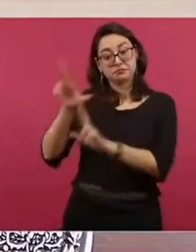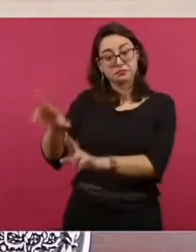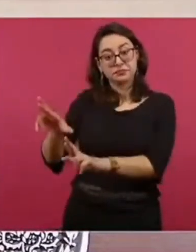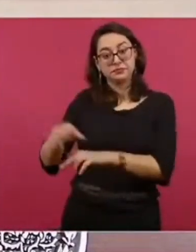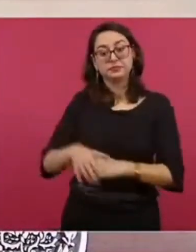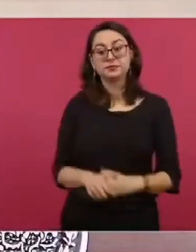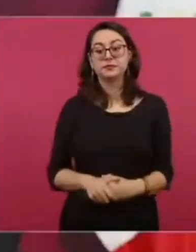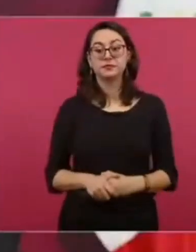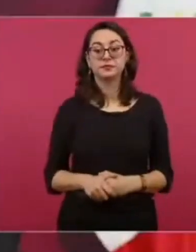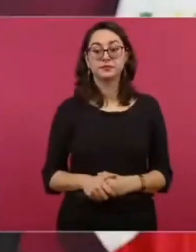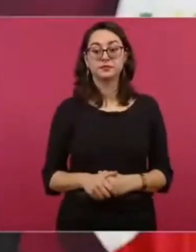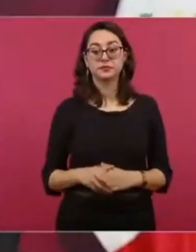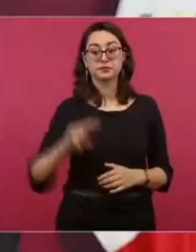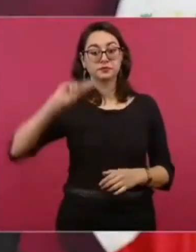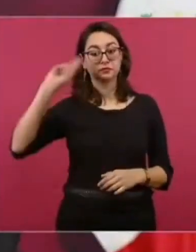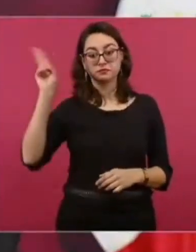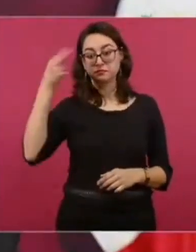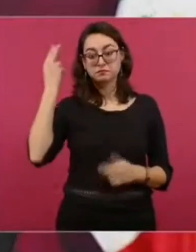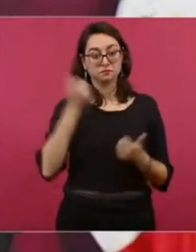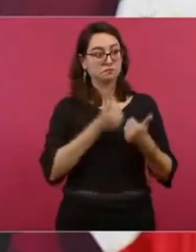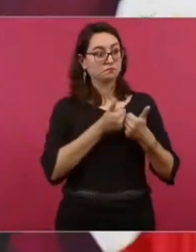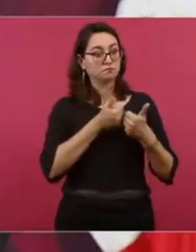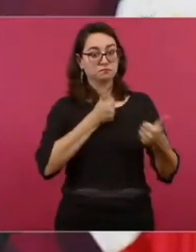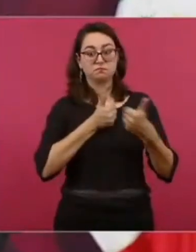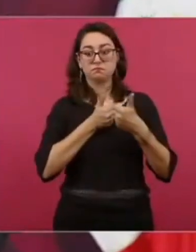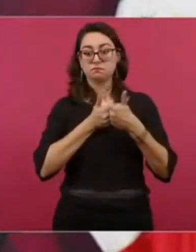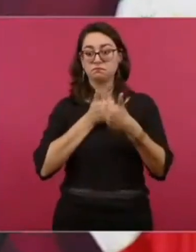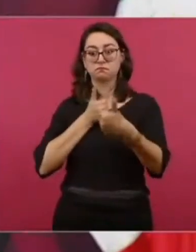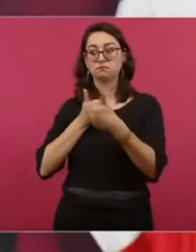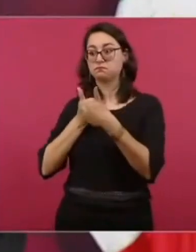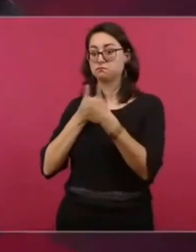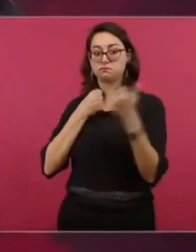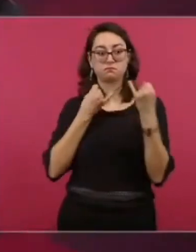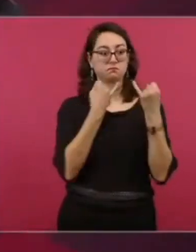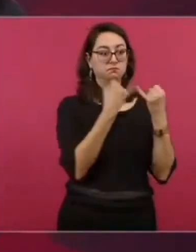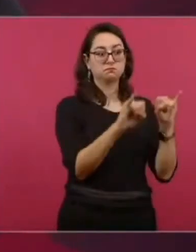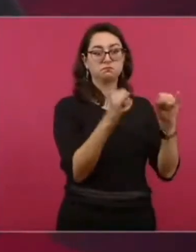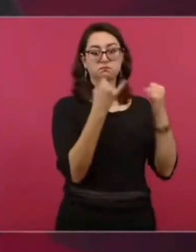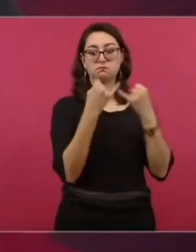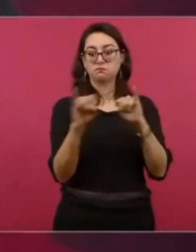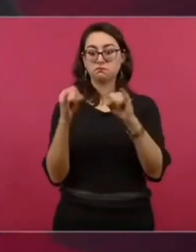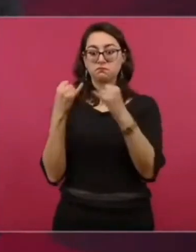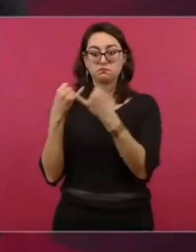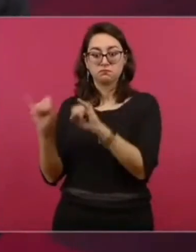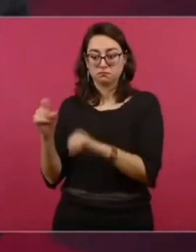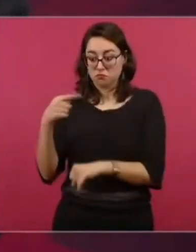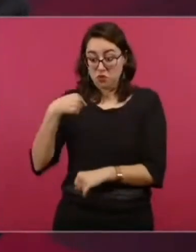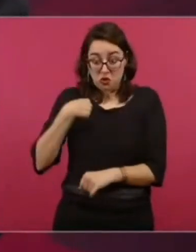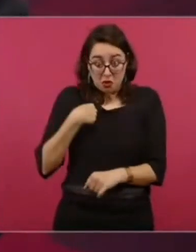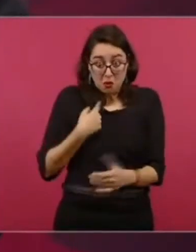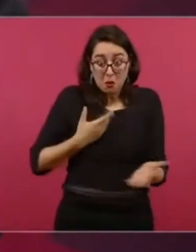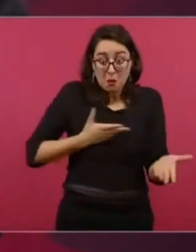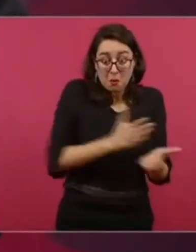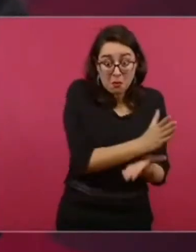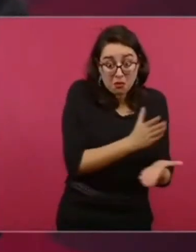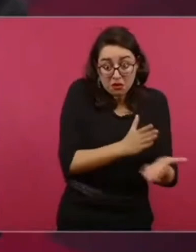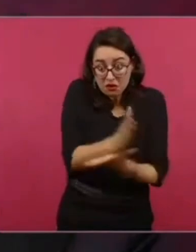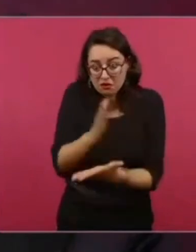todas las universidades. Nosotros no vamos a meternos en nada.